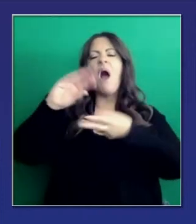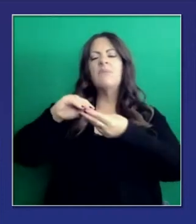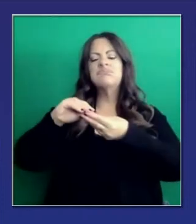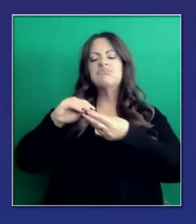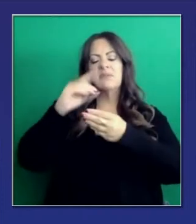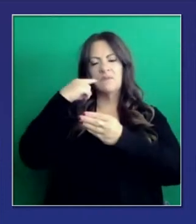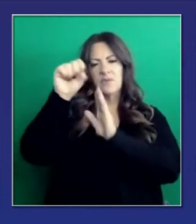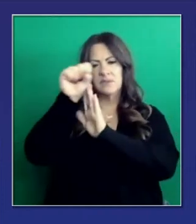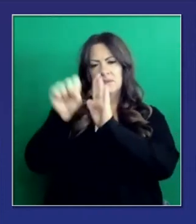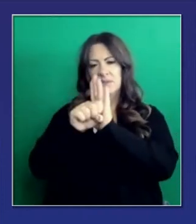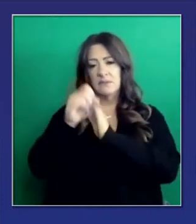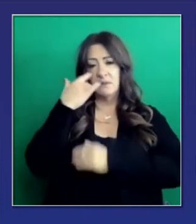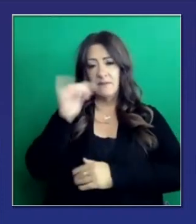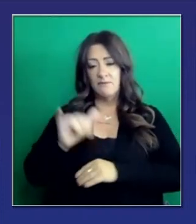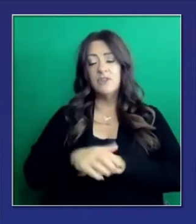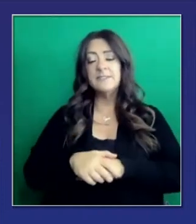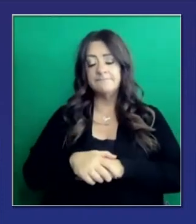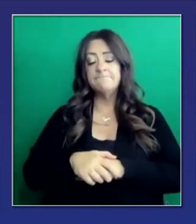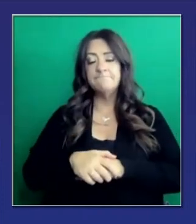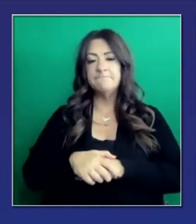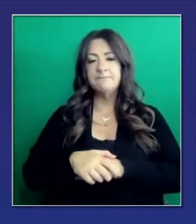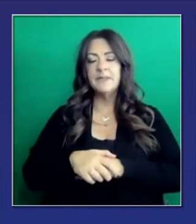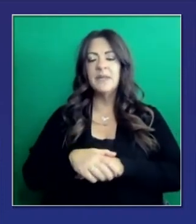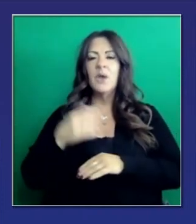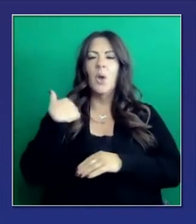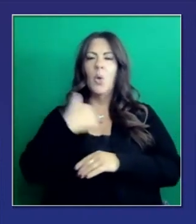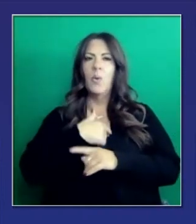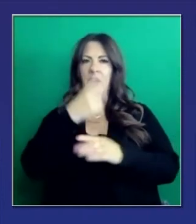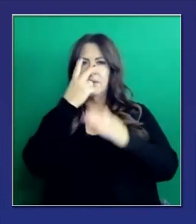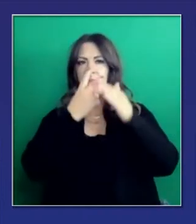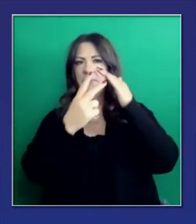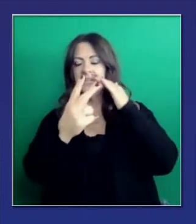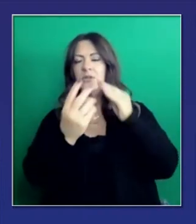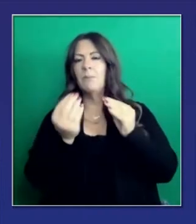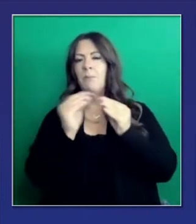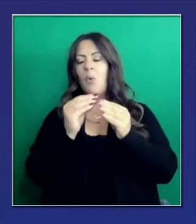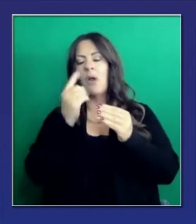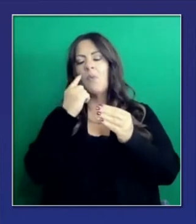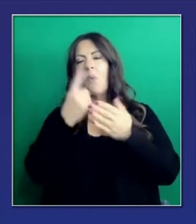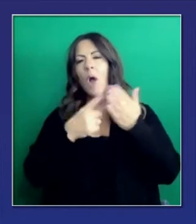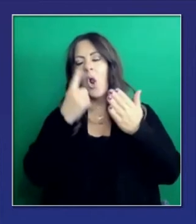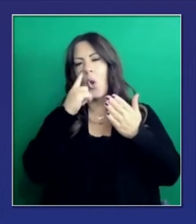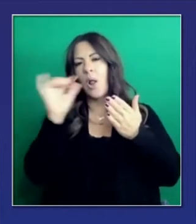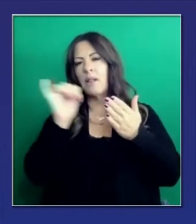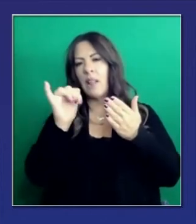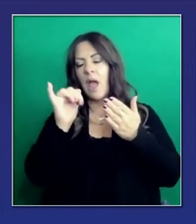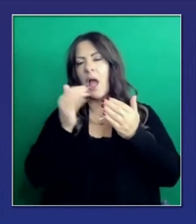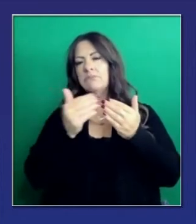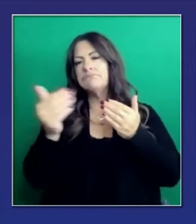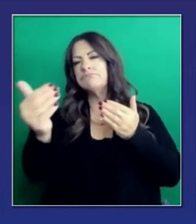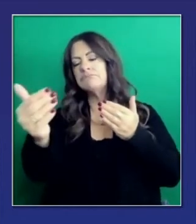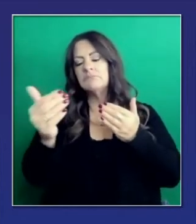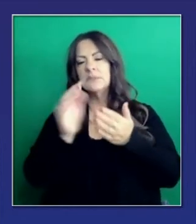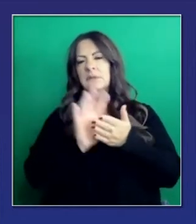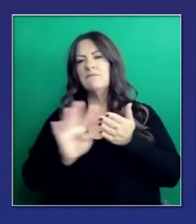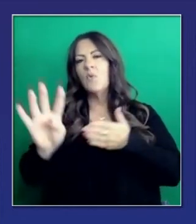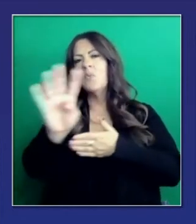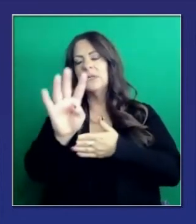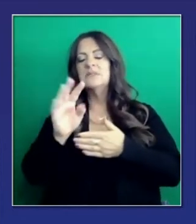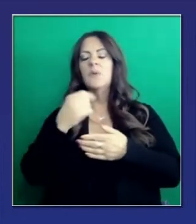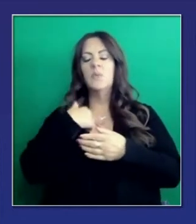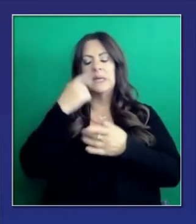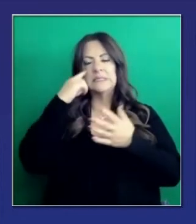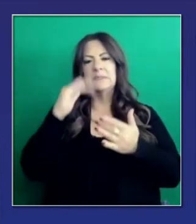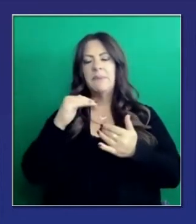diferente, pero estamos en posición de proyectar cuatro semanas en adelante con una disminución notable en las